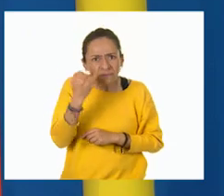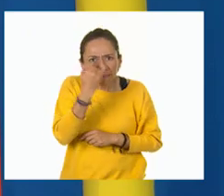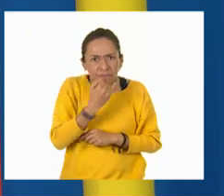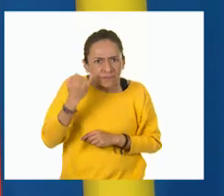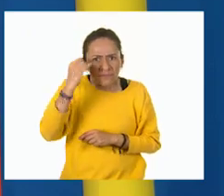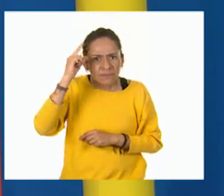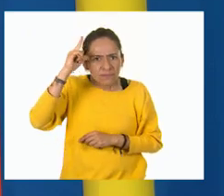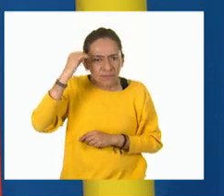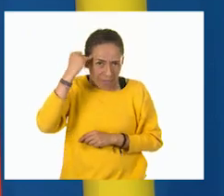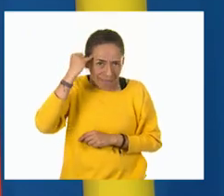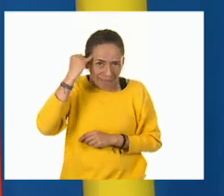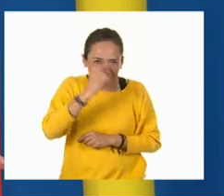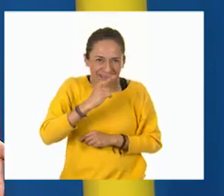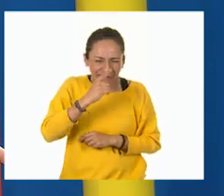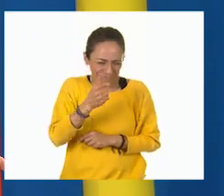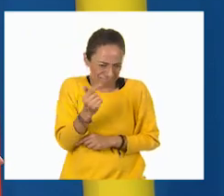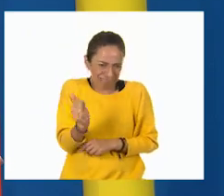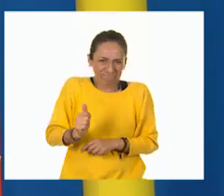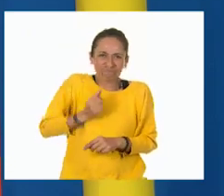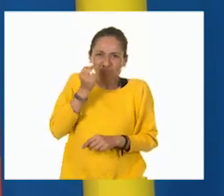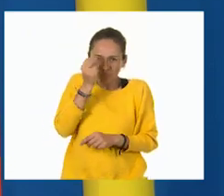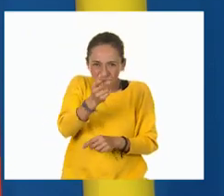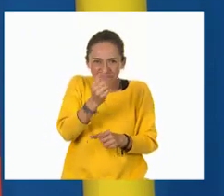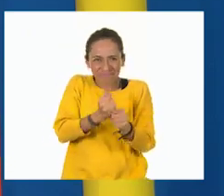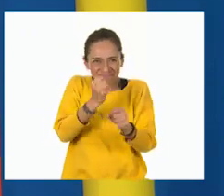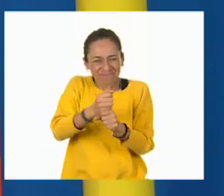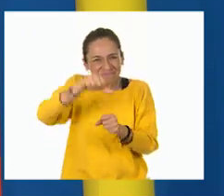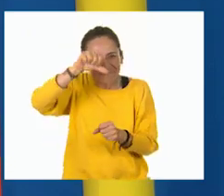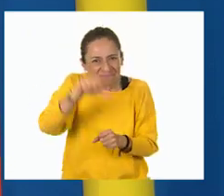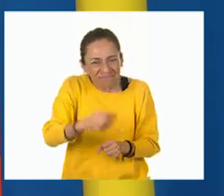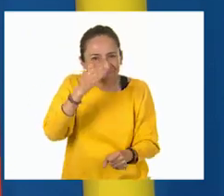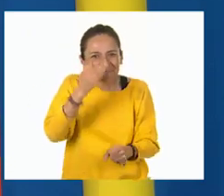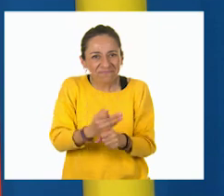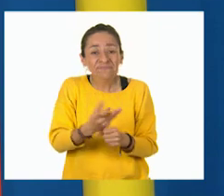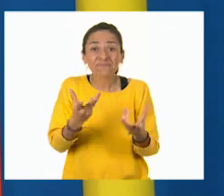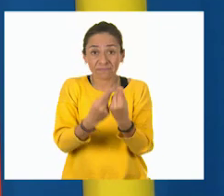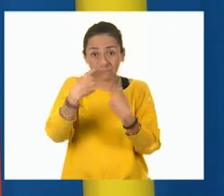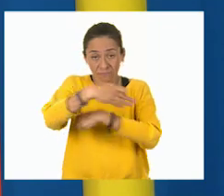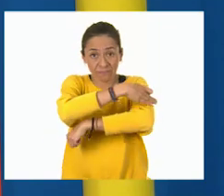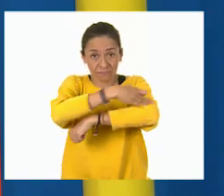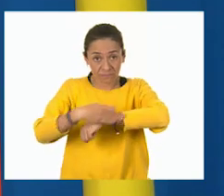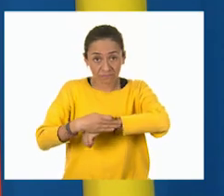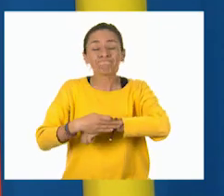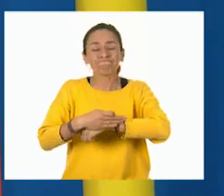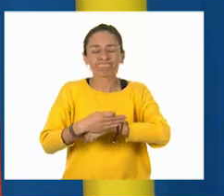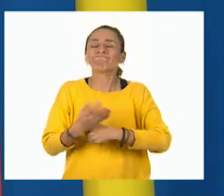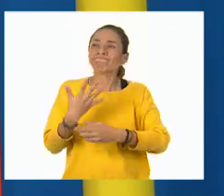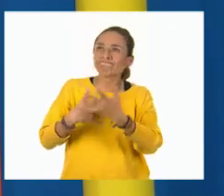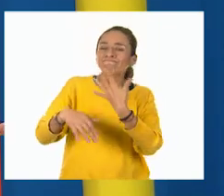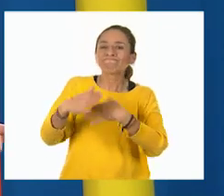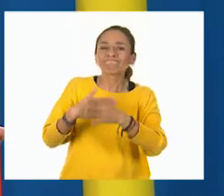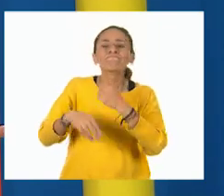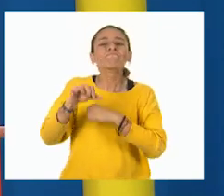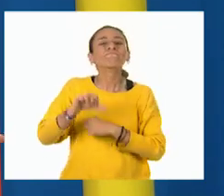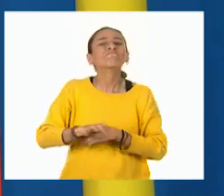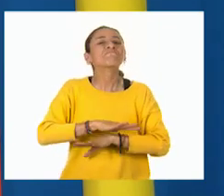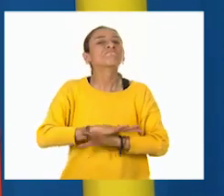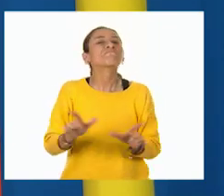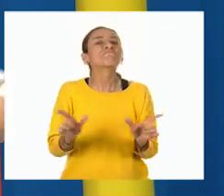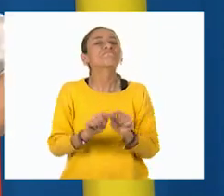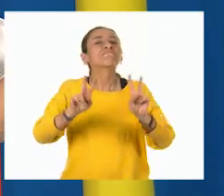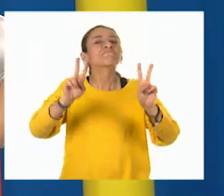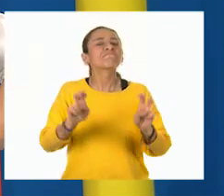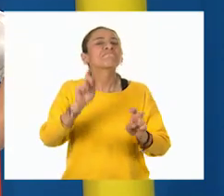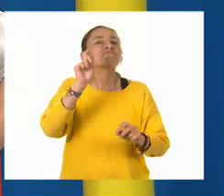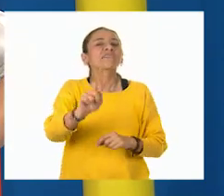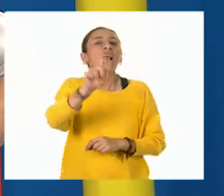este momento para practicarla y platica con tu familia en tu lengua materna. Por hoy hemos terminado con El agua es vida y salud,